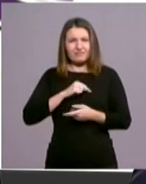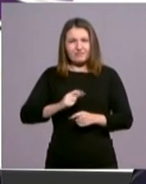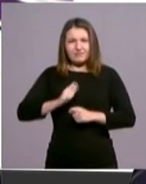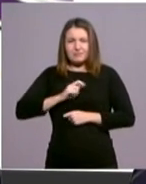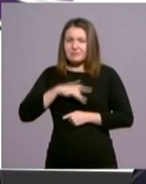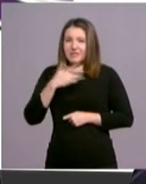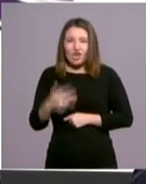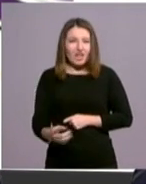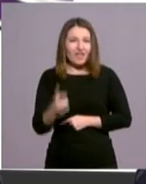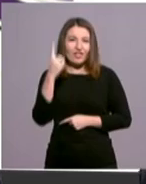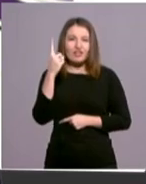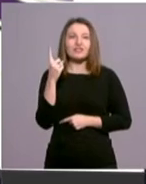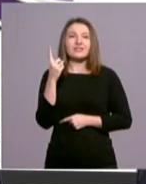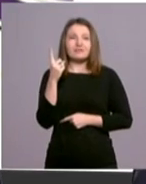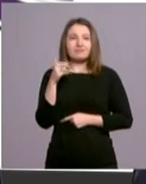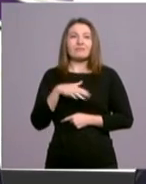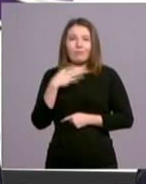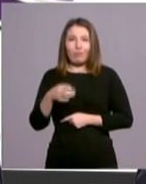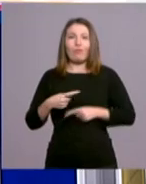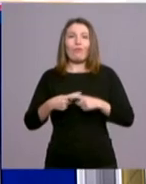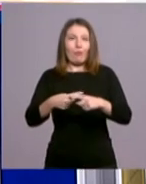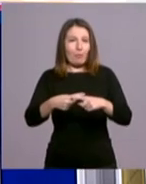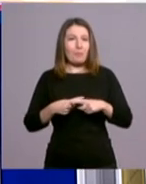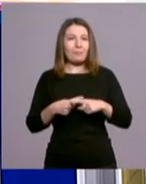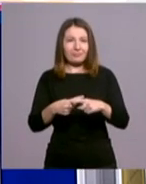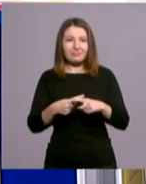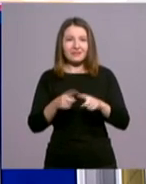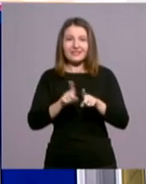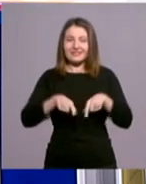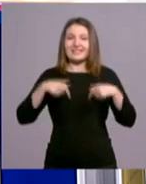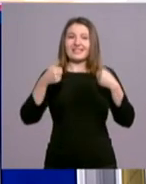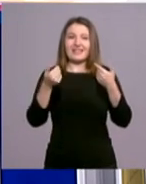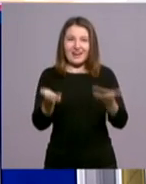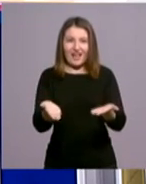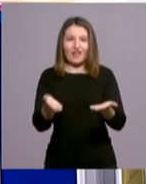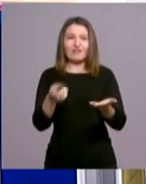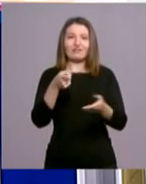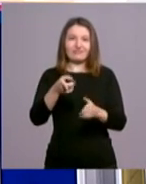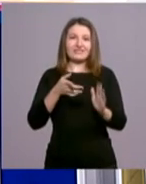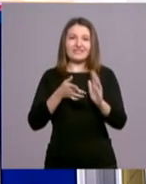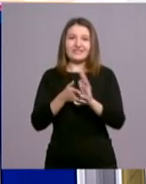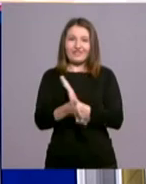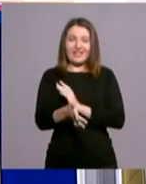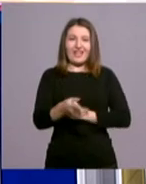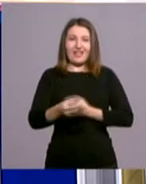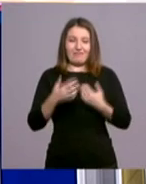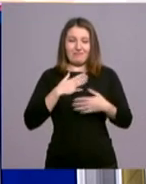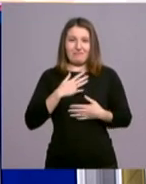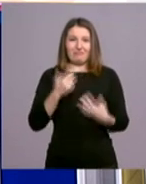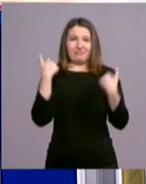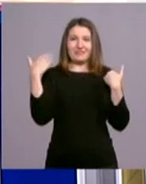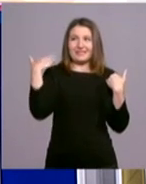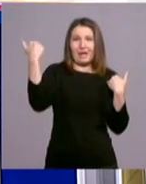misericordia de Dios, poder compartirla, poder regalarla, es realizar aquello para lo que hemos sido